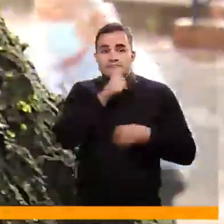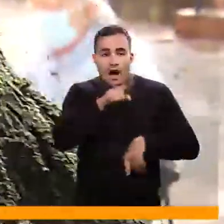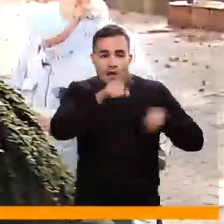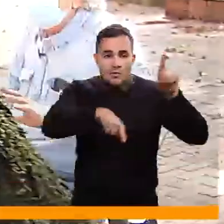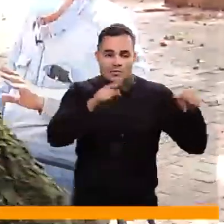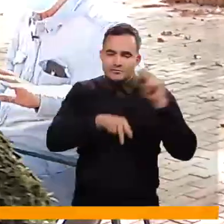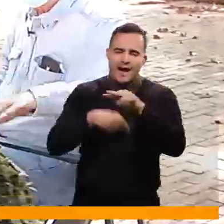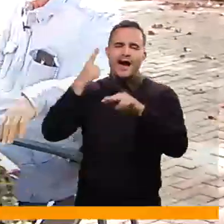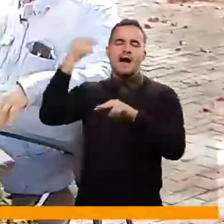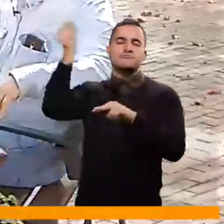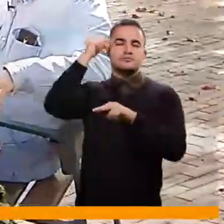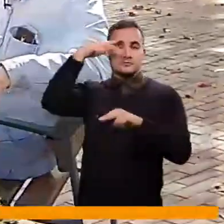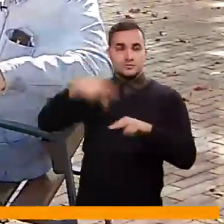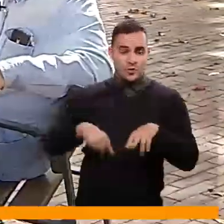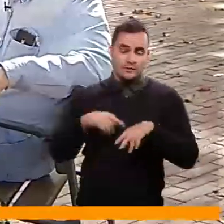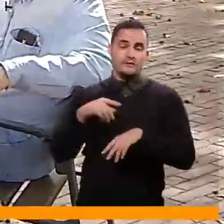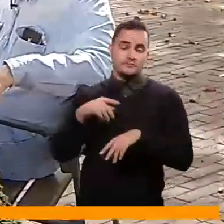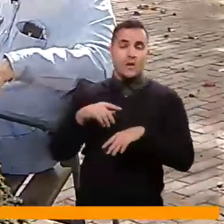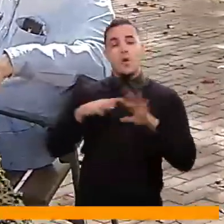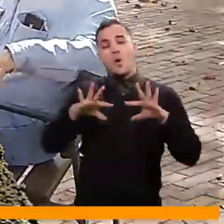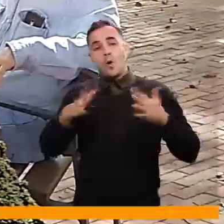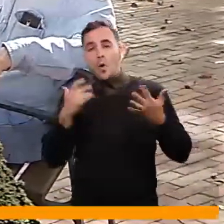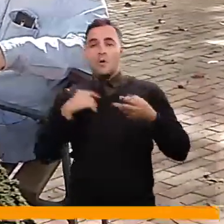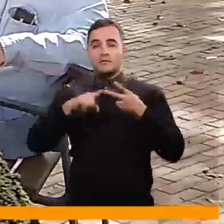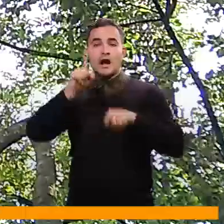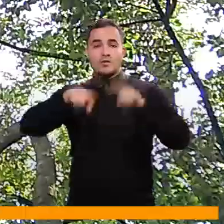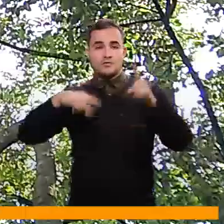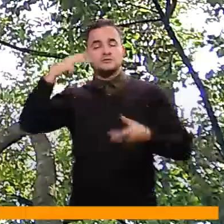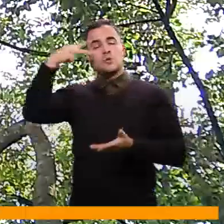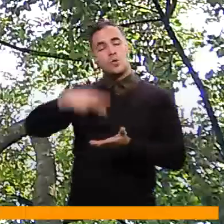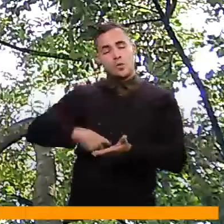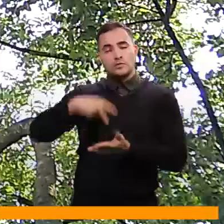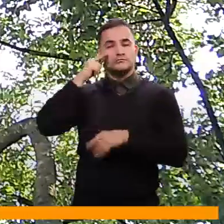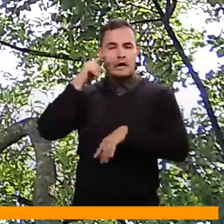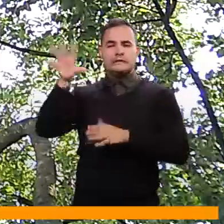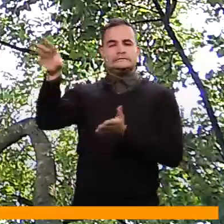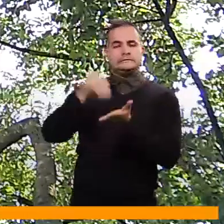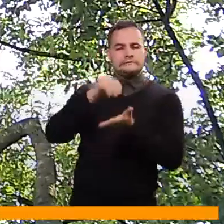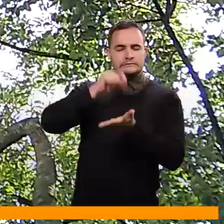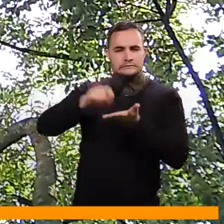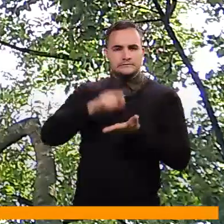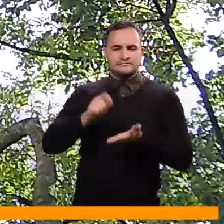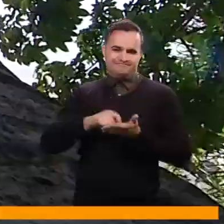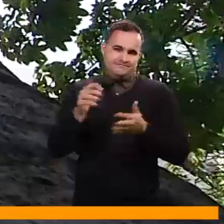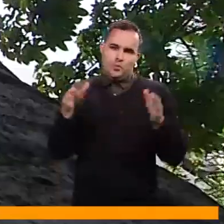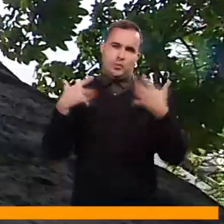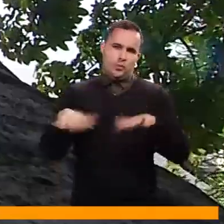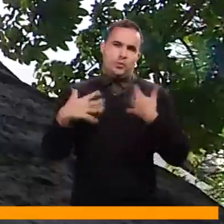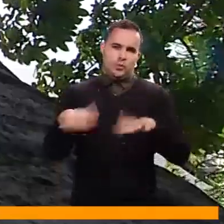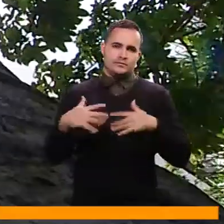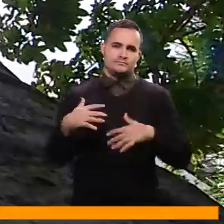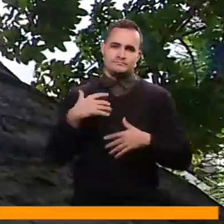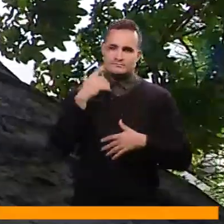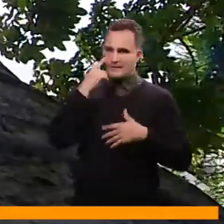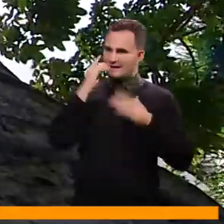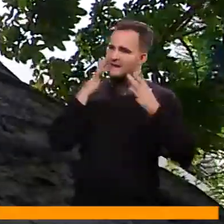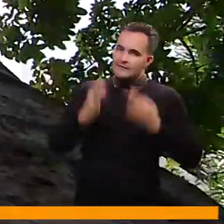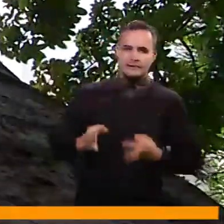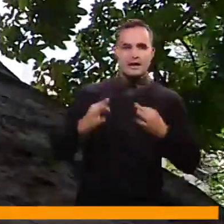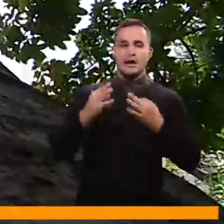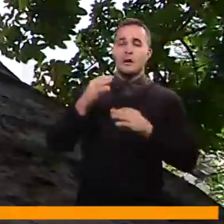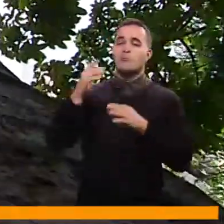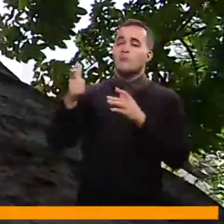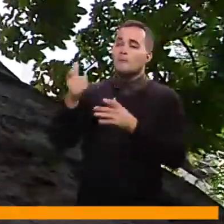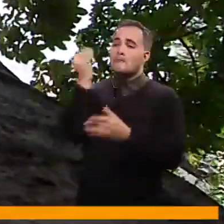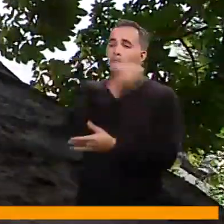que aún viven o que son historia nuestra, antepasados nuestros. Entonces son seres